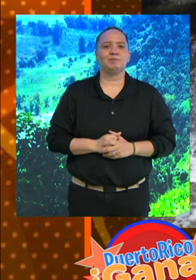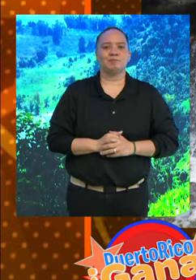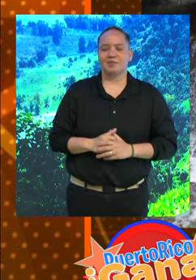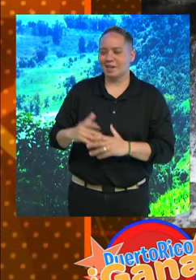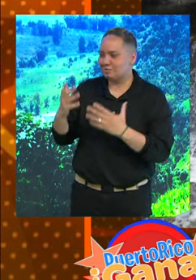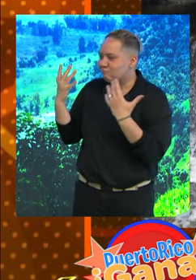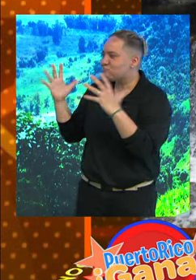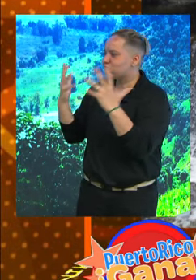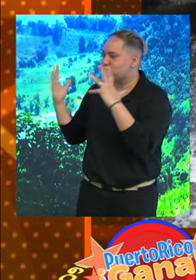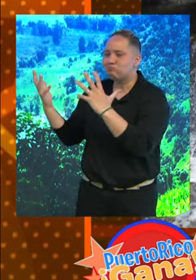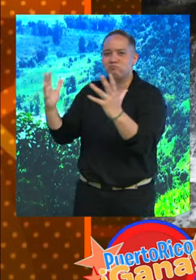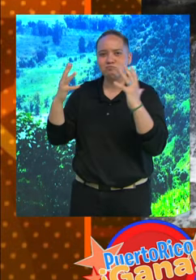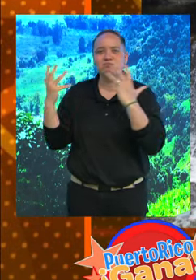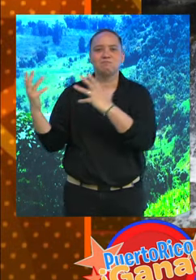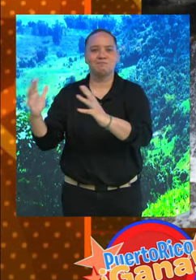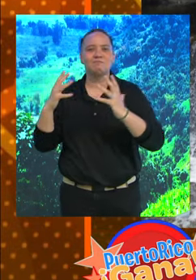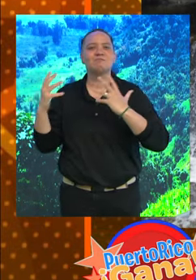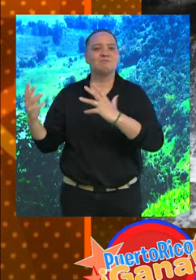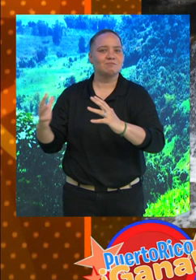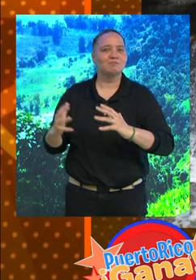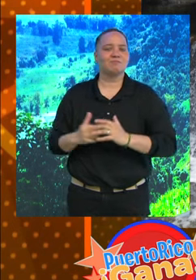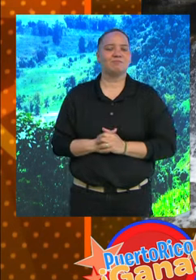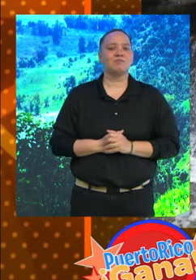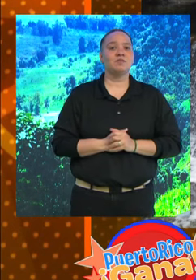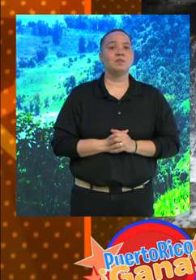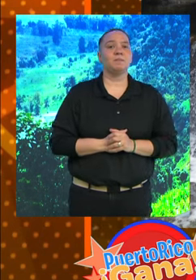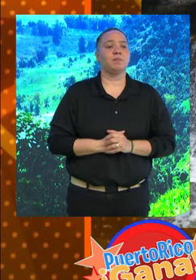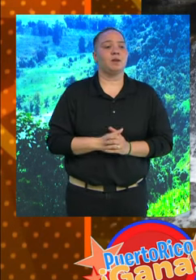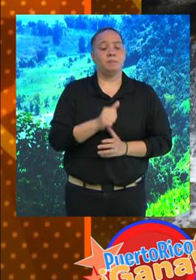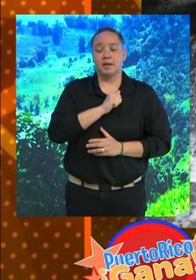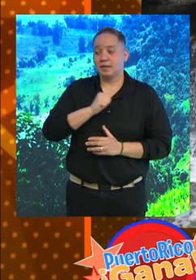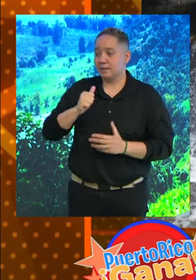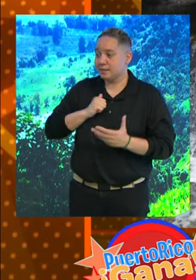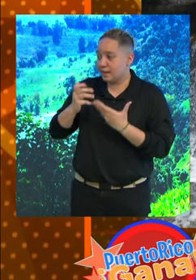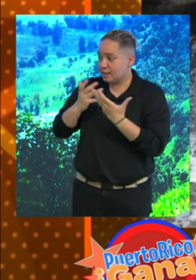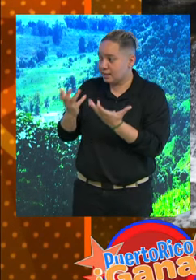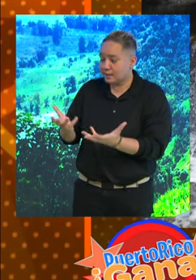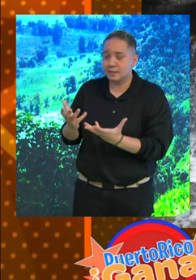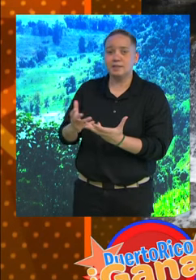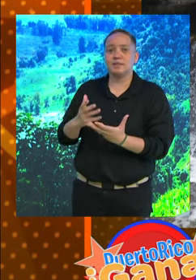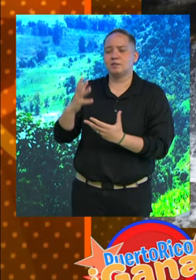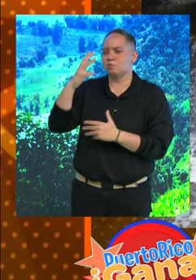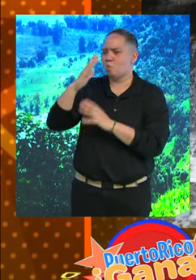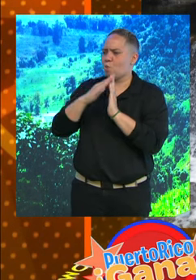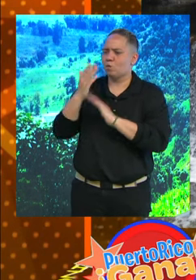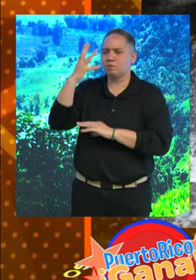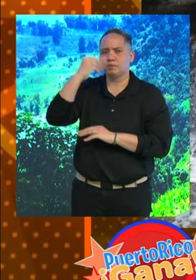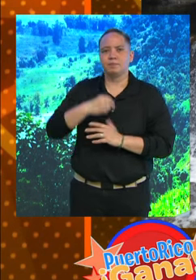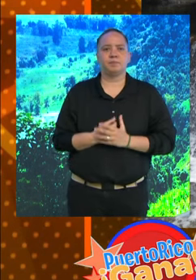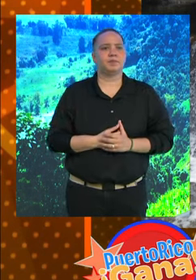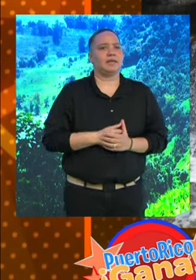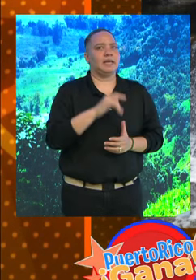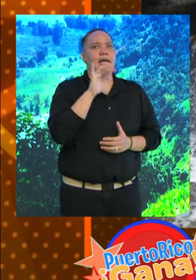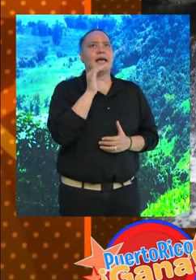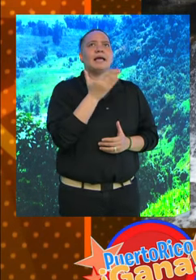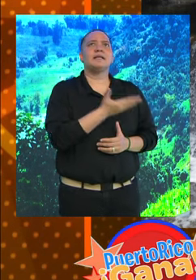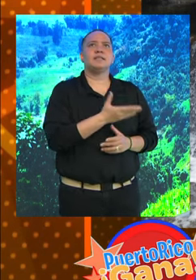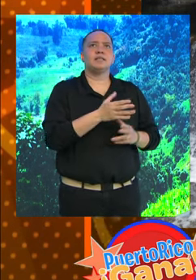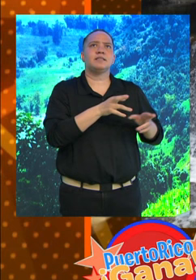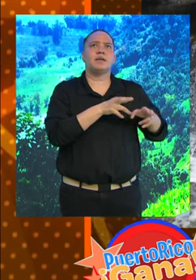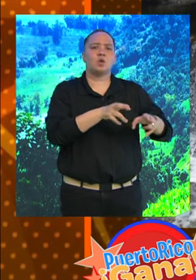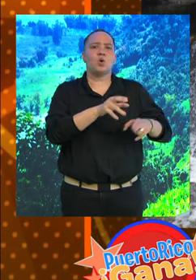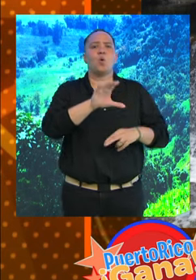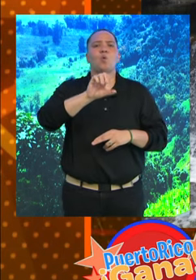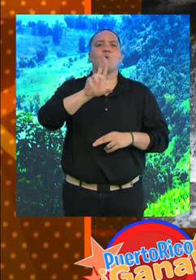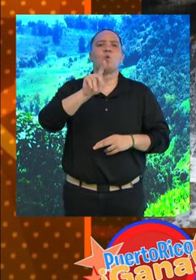dentro de los proyectos prioritarios de esta servidora. Muy bien, alcaldesa, tenemos por ahí más ríos lindos y hermosos. Pues mira, este es el río Cubuy,